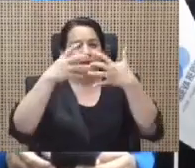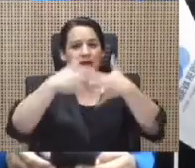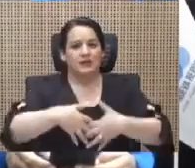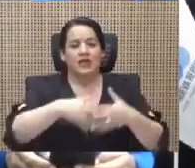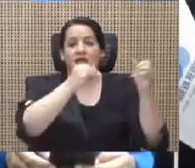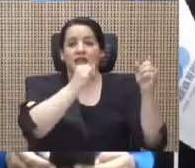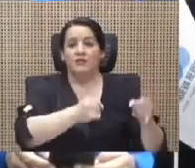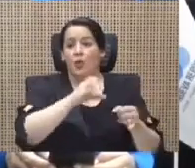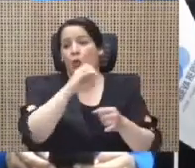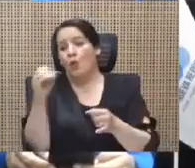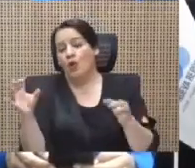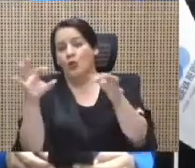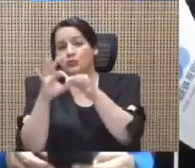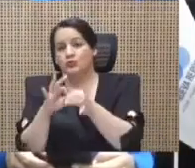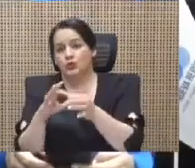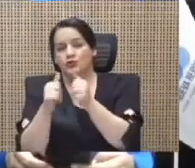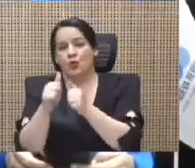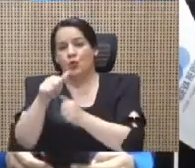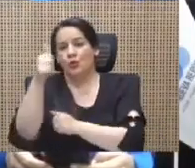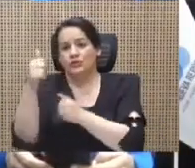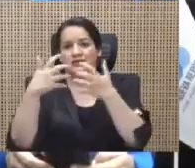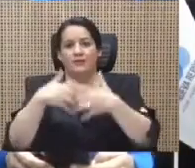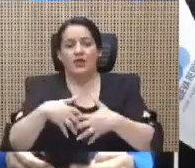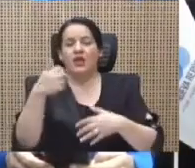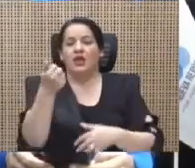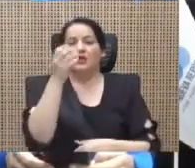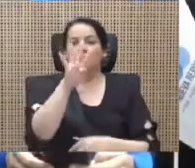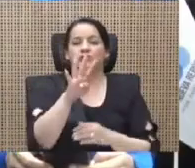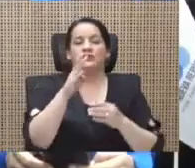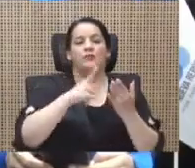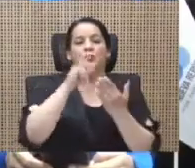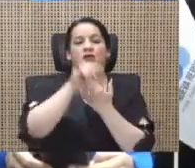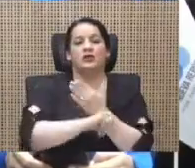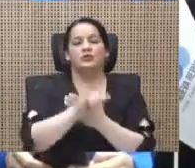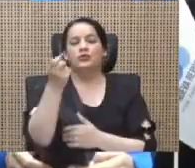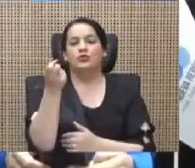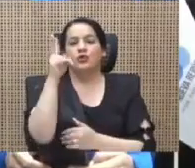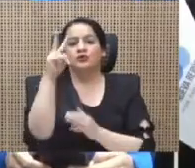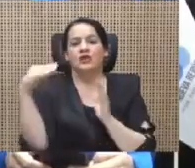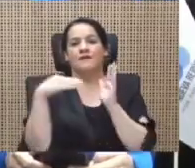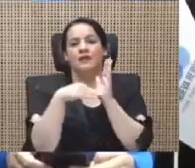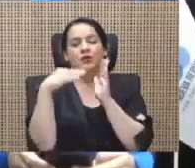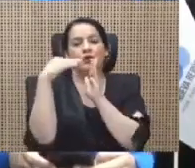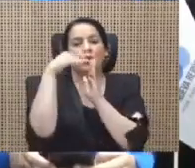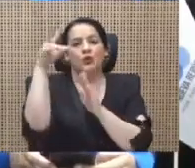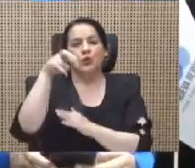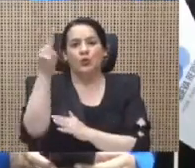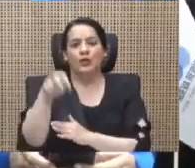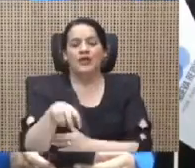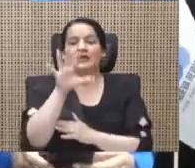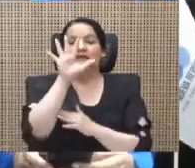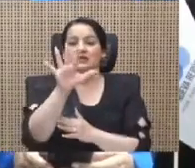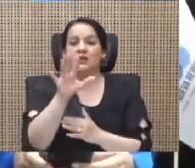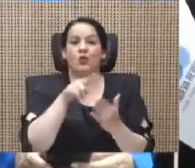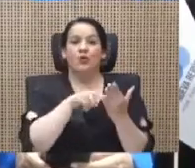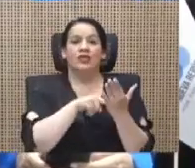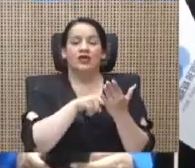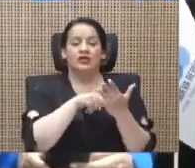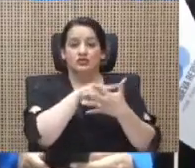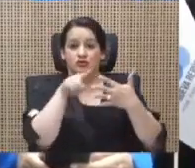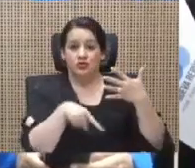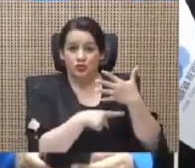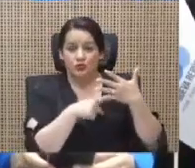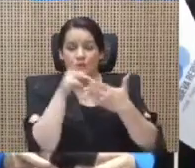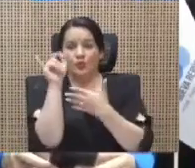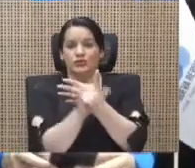o en consorcio, 14 proyectos por cerca de 12 mil millones de colones. Cinco de estos proyectos son